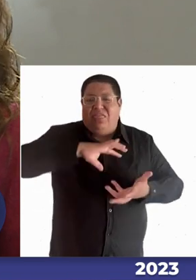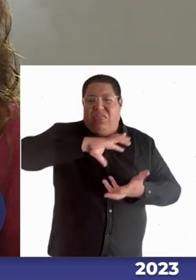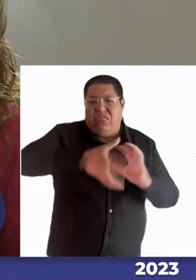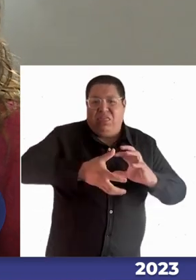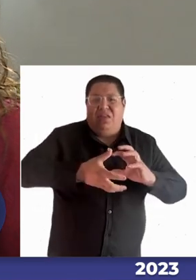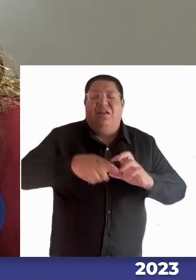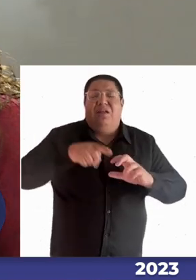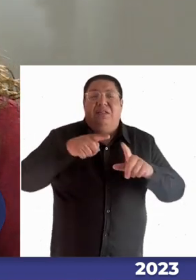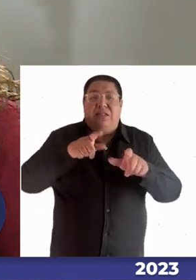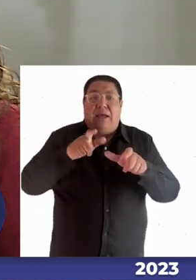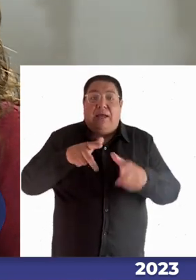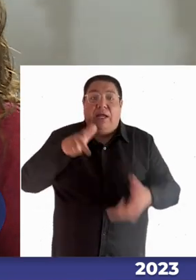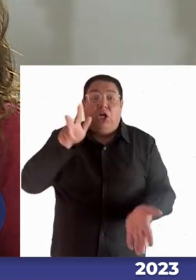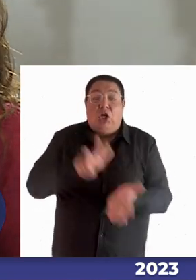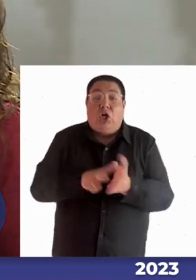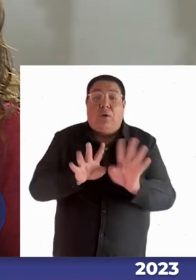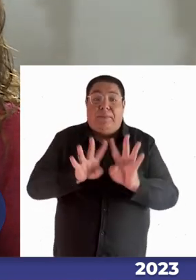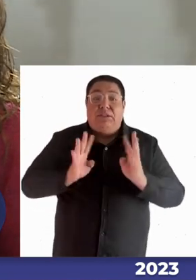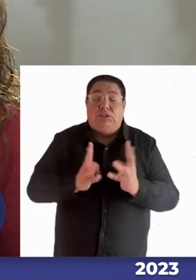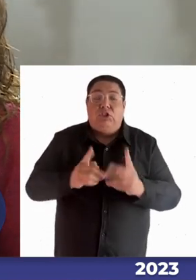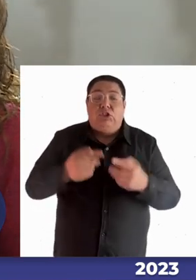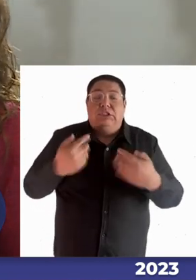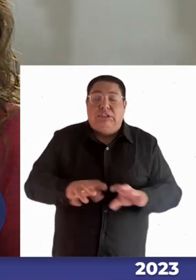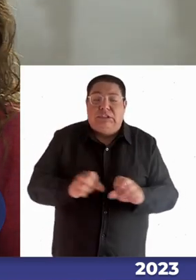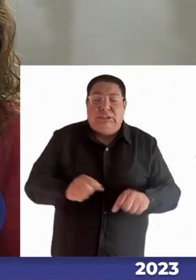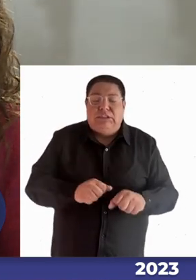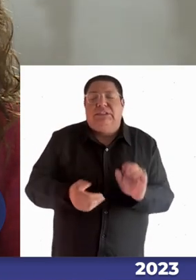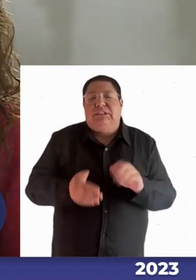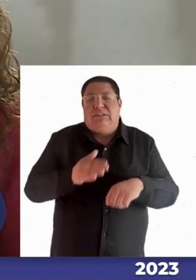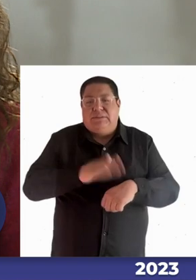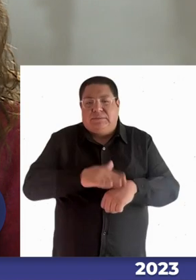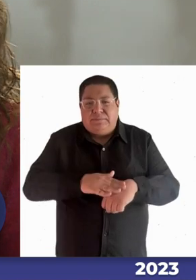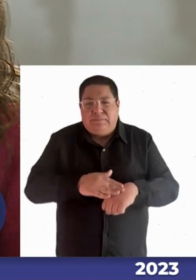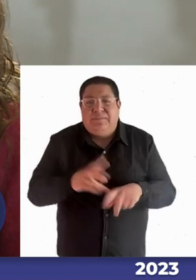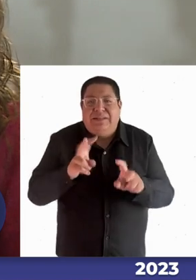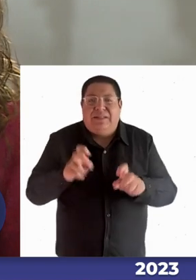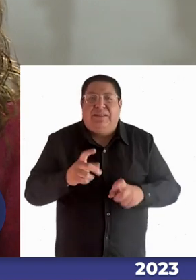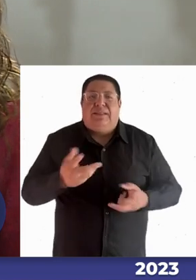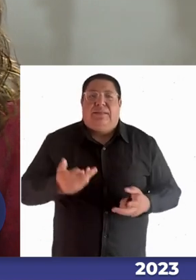misma convención hacía cierto sobre el que hacía